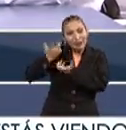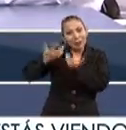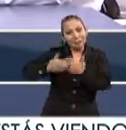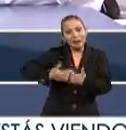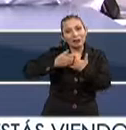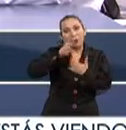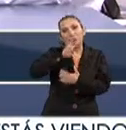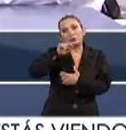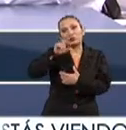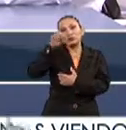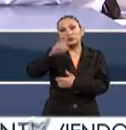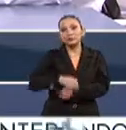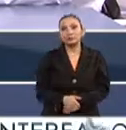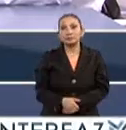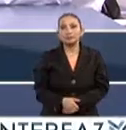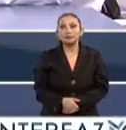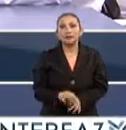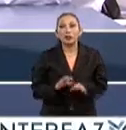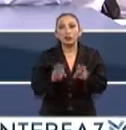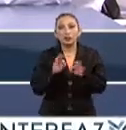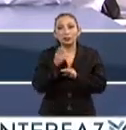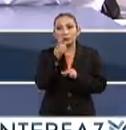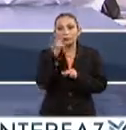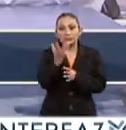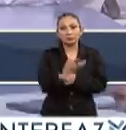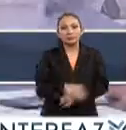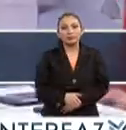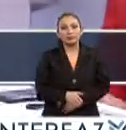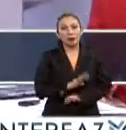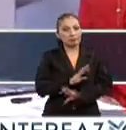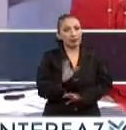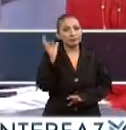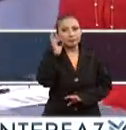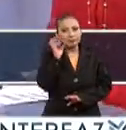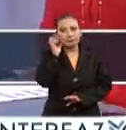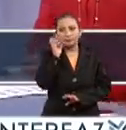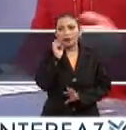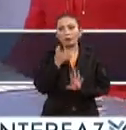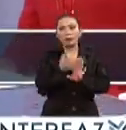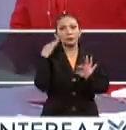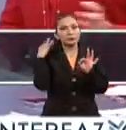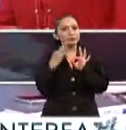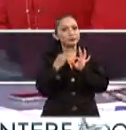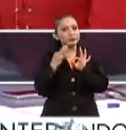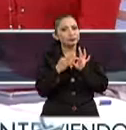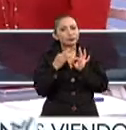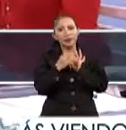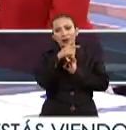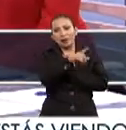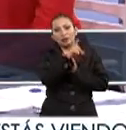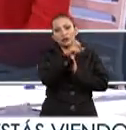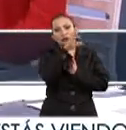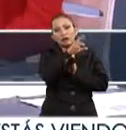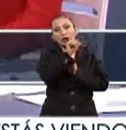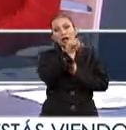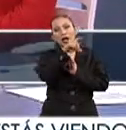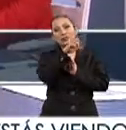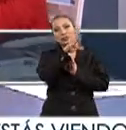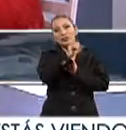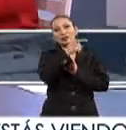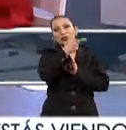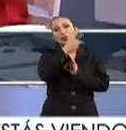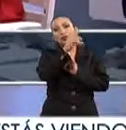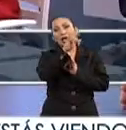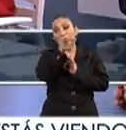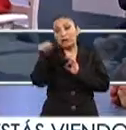empresas 4.0. Muy importante lo que ha comentado. Pues sí, ya escuchamos de manera muy puntual de parte del doctor Andrés Gutiérrez